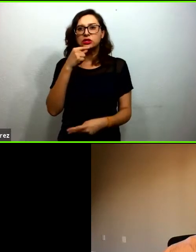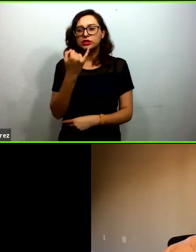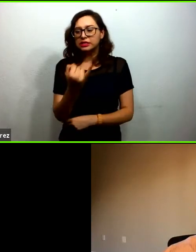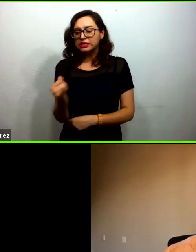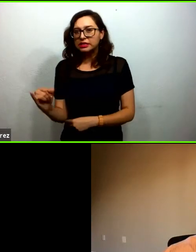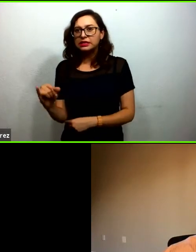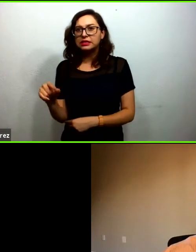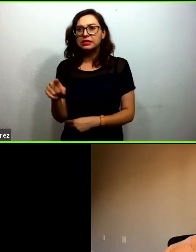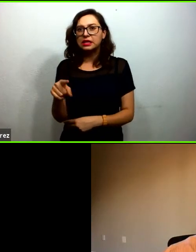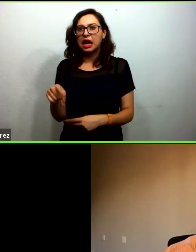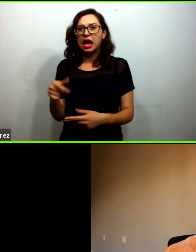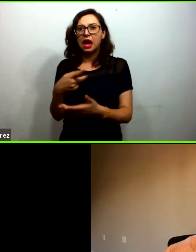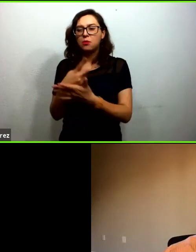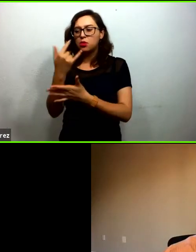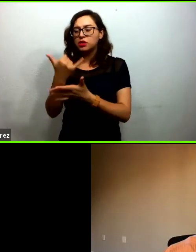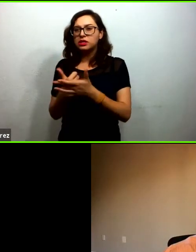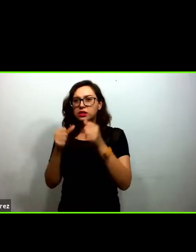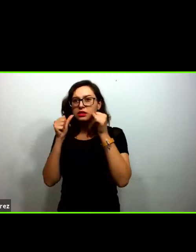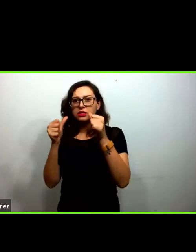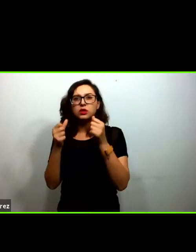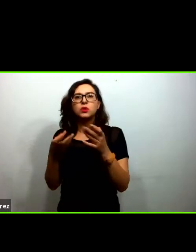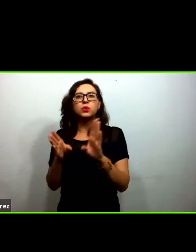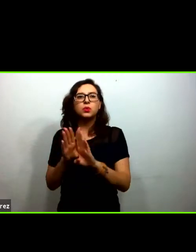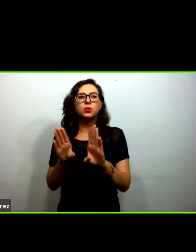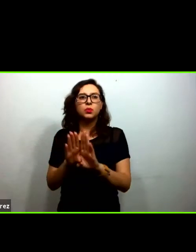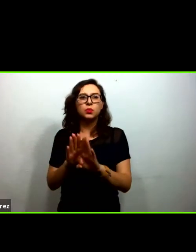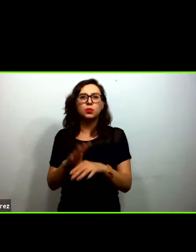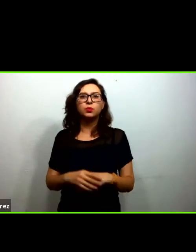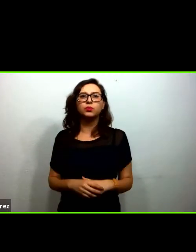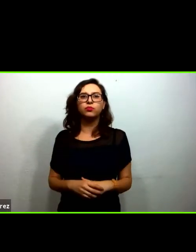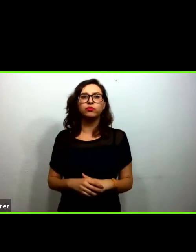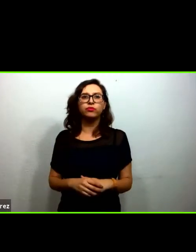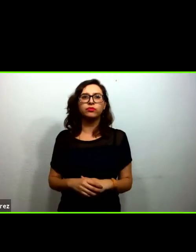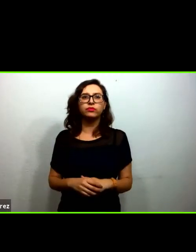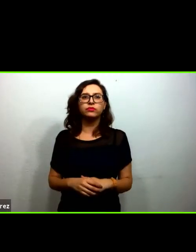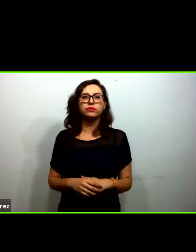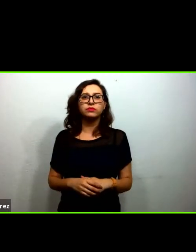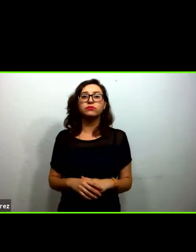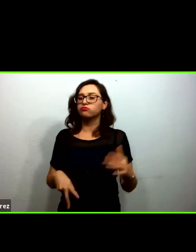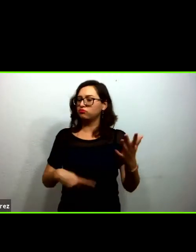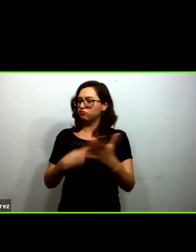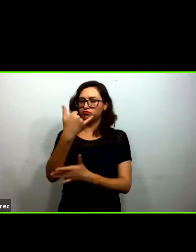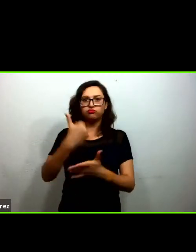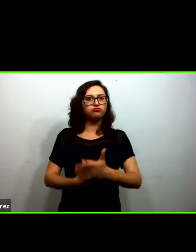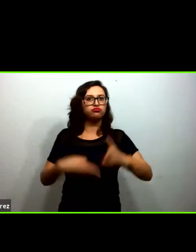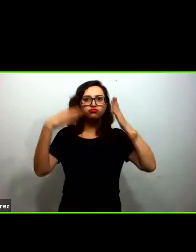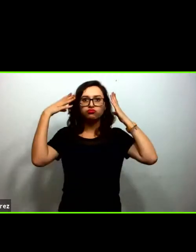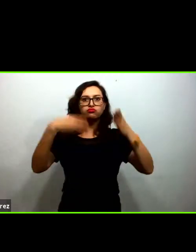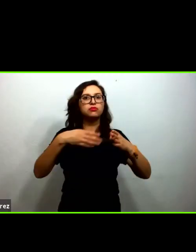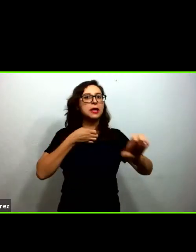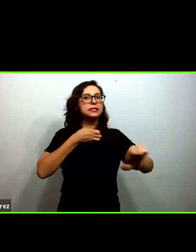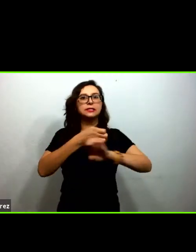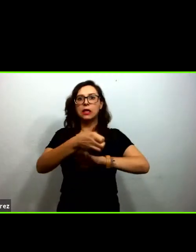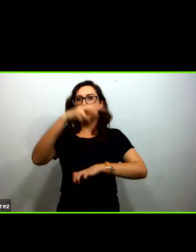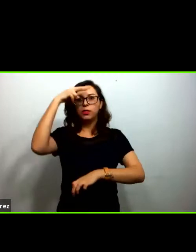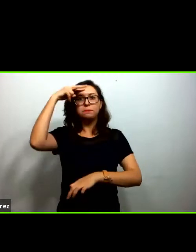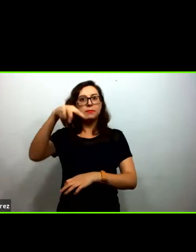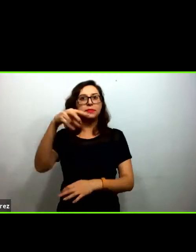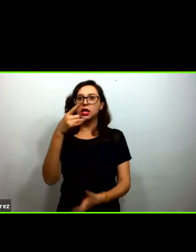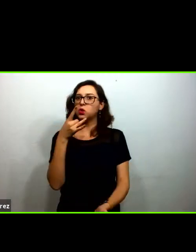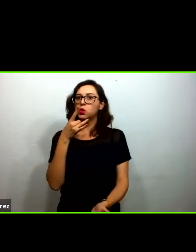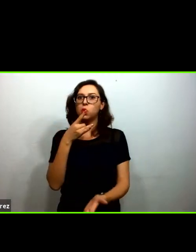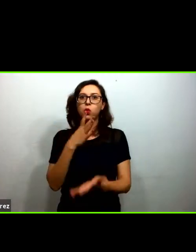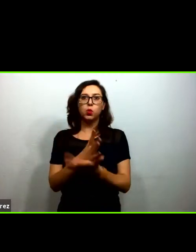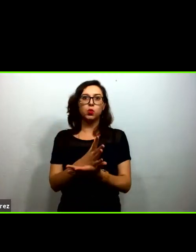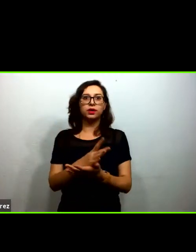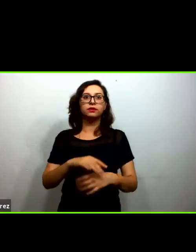el proyecto se está implementando en el Estado de México exclusivamente por